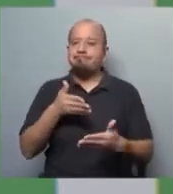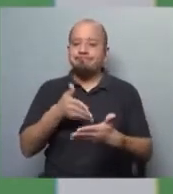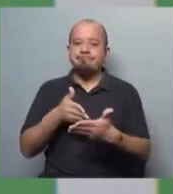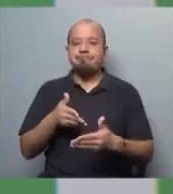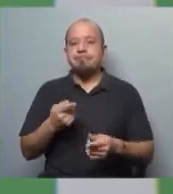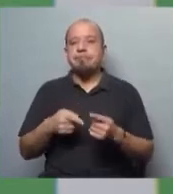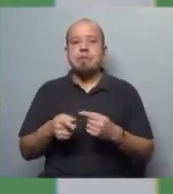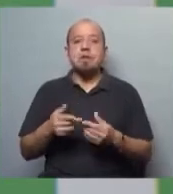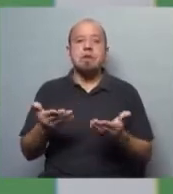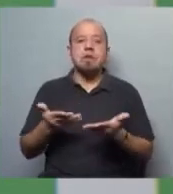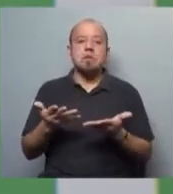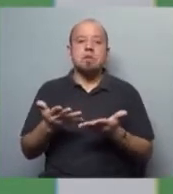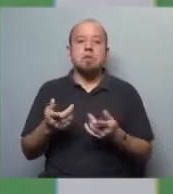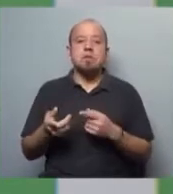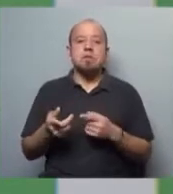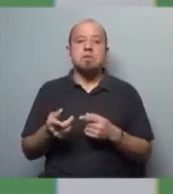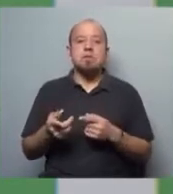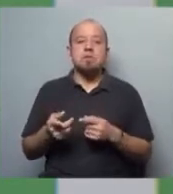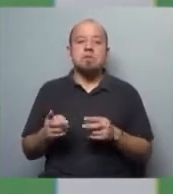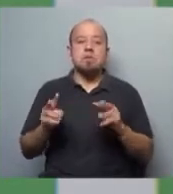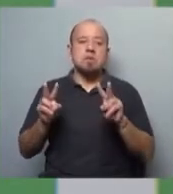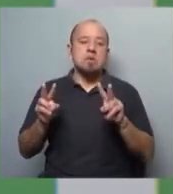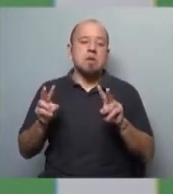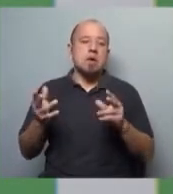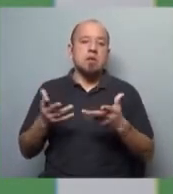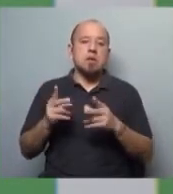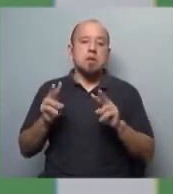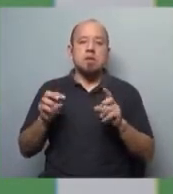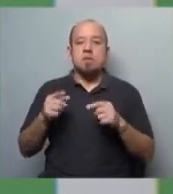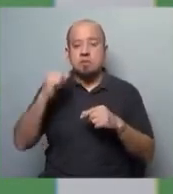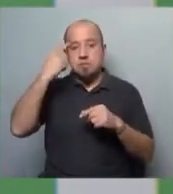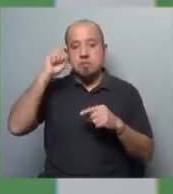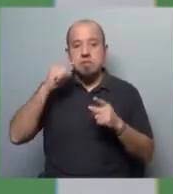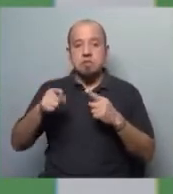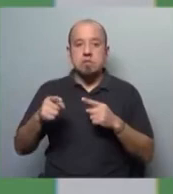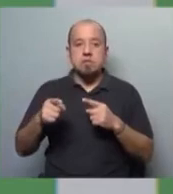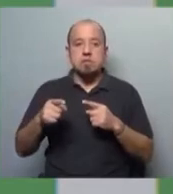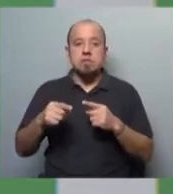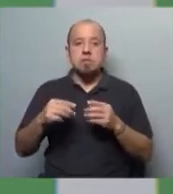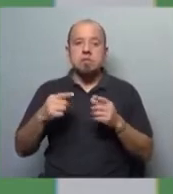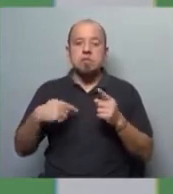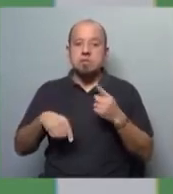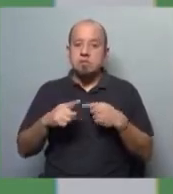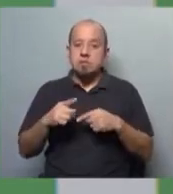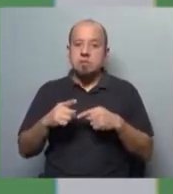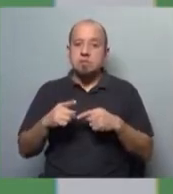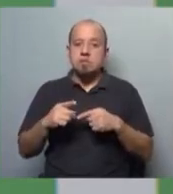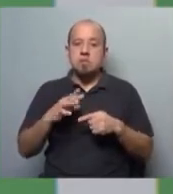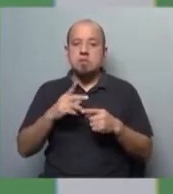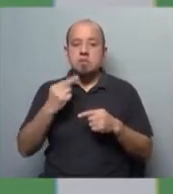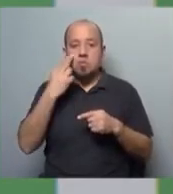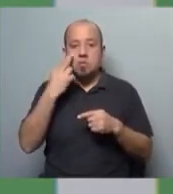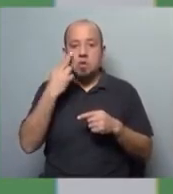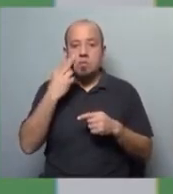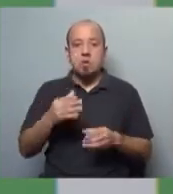coloca para ahí, ahora la situación interna se localiza más en la idea de la salida de la securitización, como se llama, hay un problema